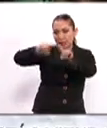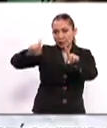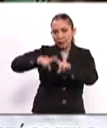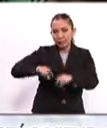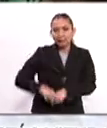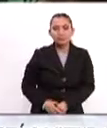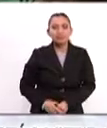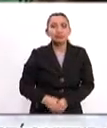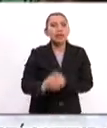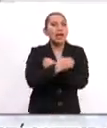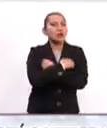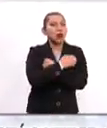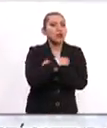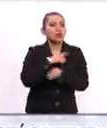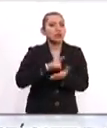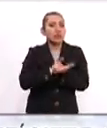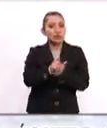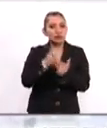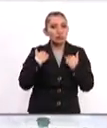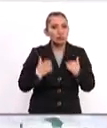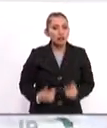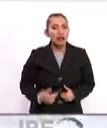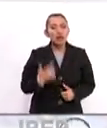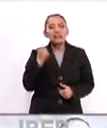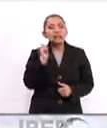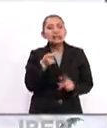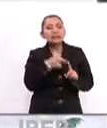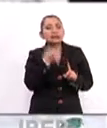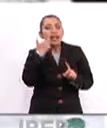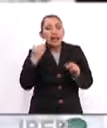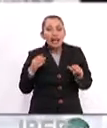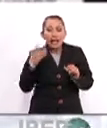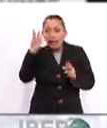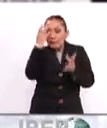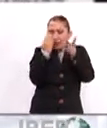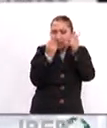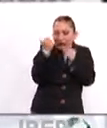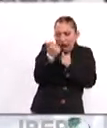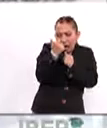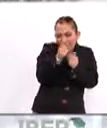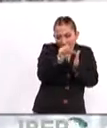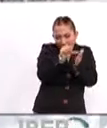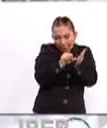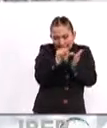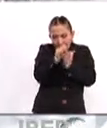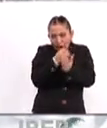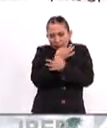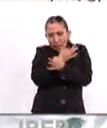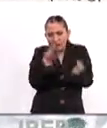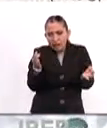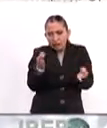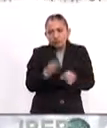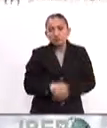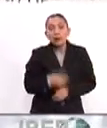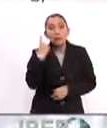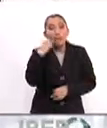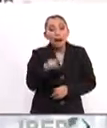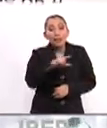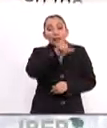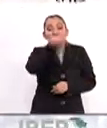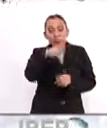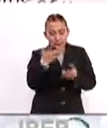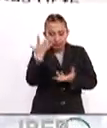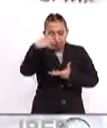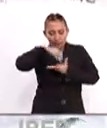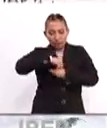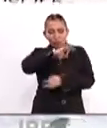variados. La educación en derechos humanos trata de lograr la asimilación de cada uno de los artículos de la declaración para que lleguen a